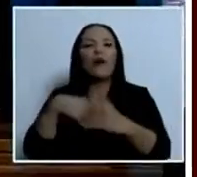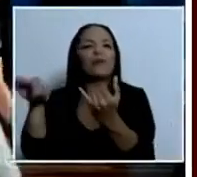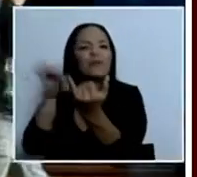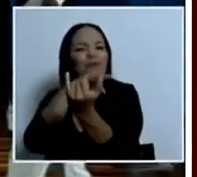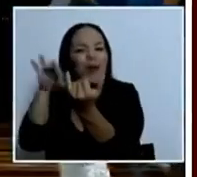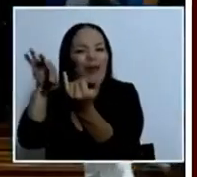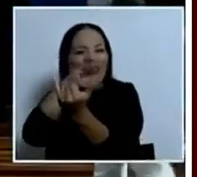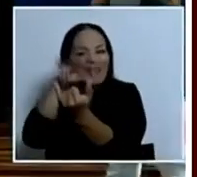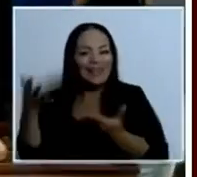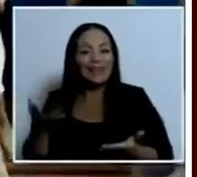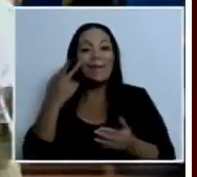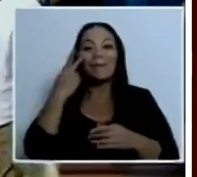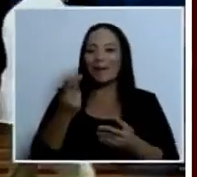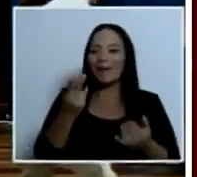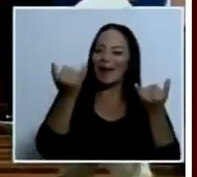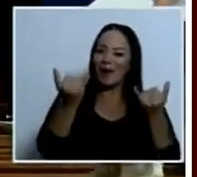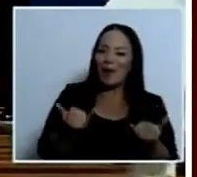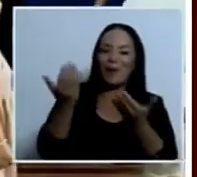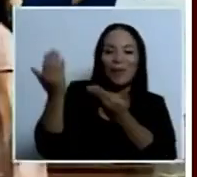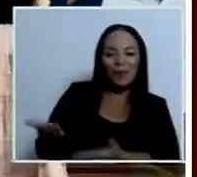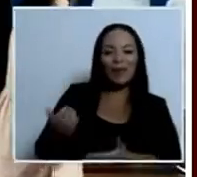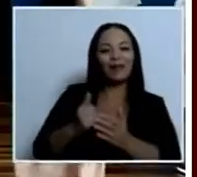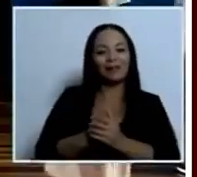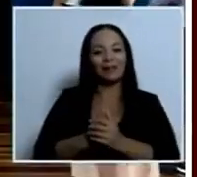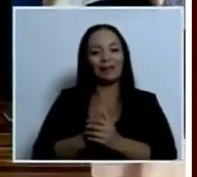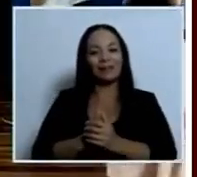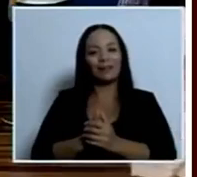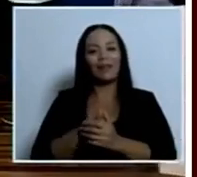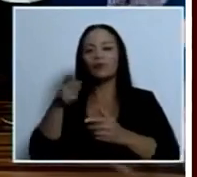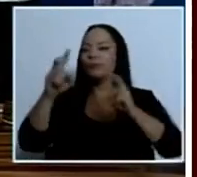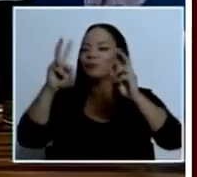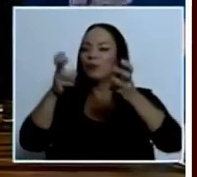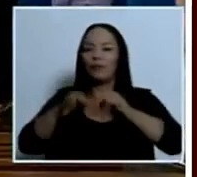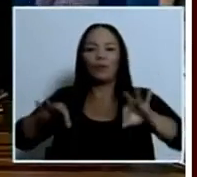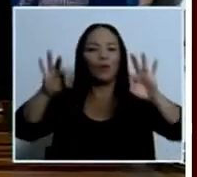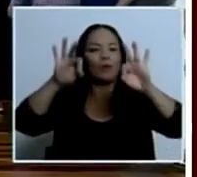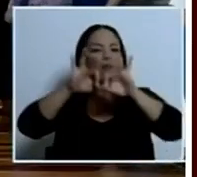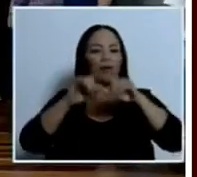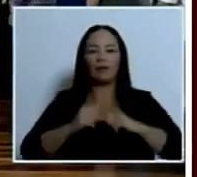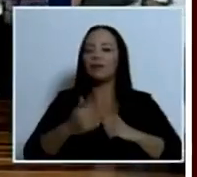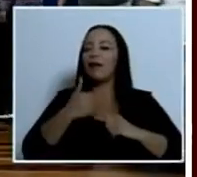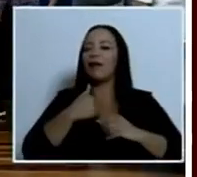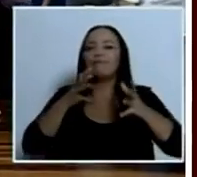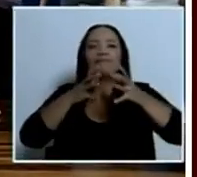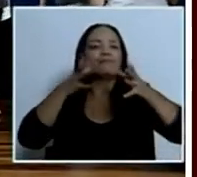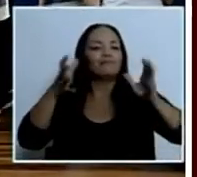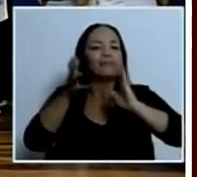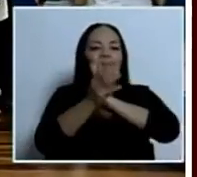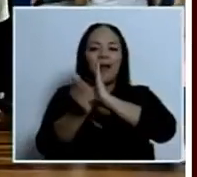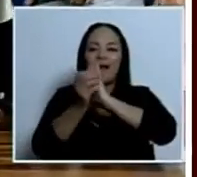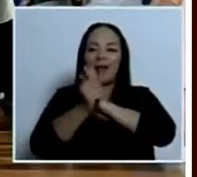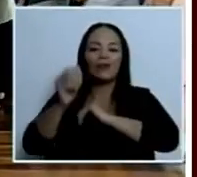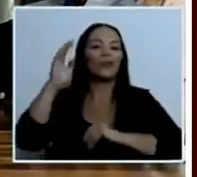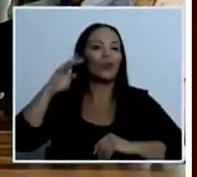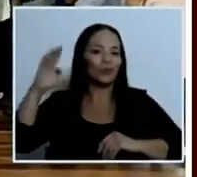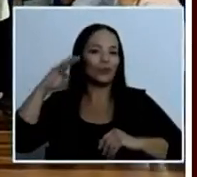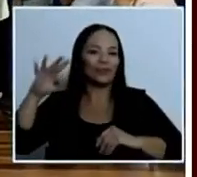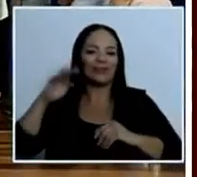la cara de una dimensión que se nos olvida, el gran talento musical,